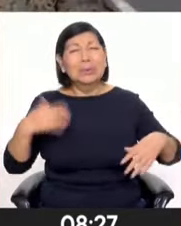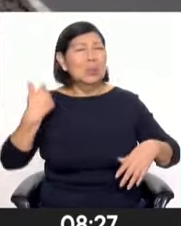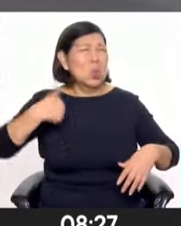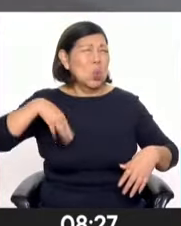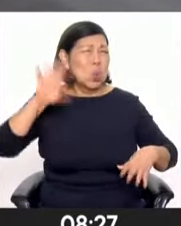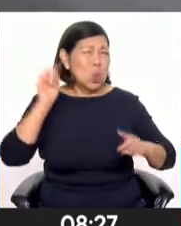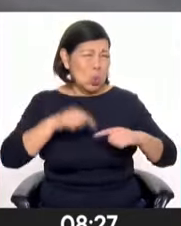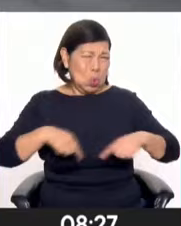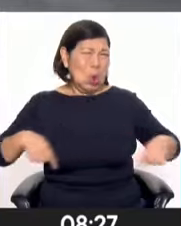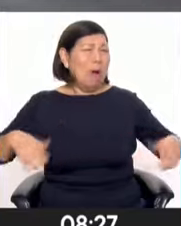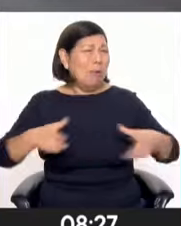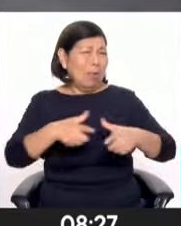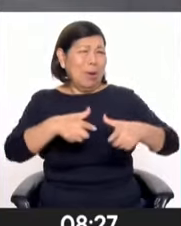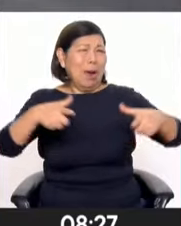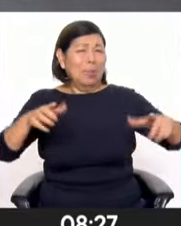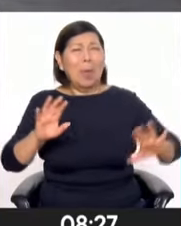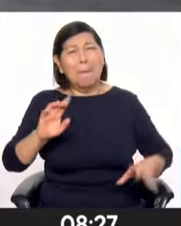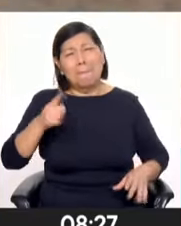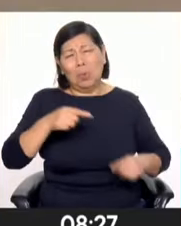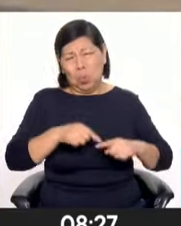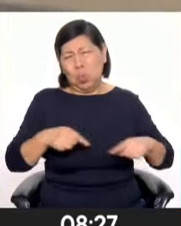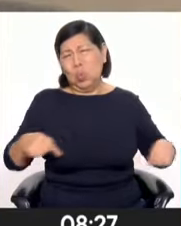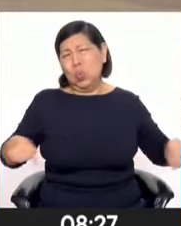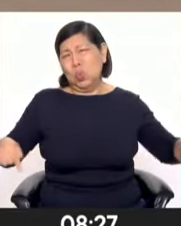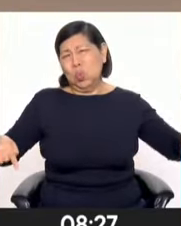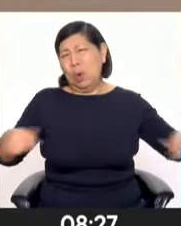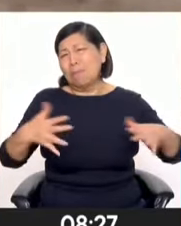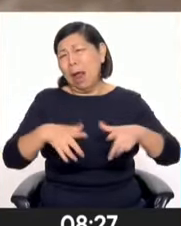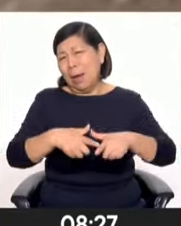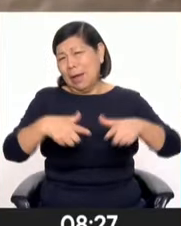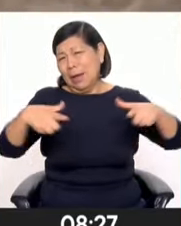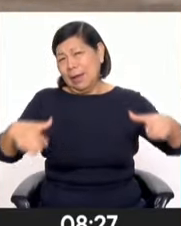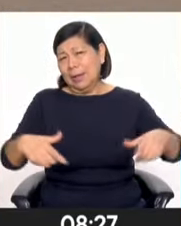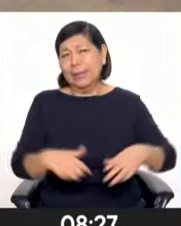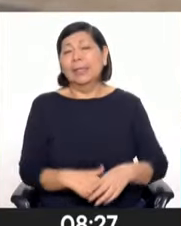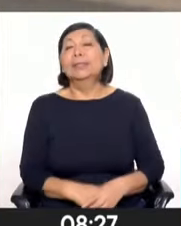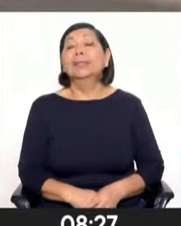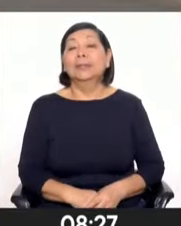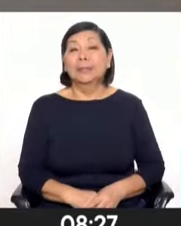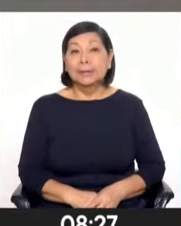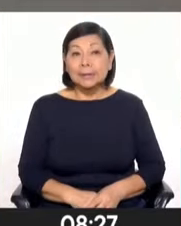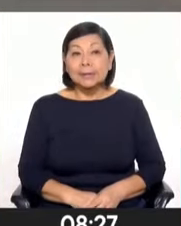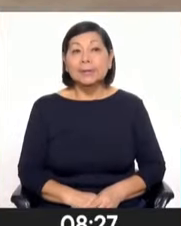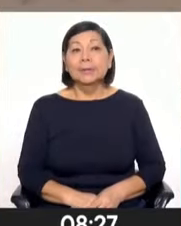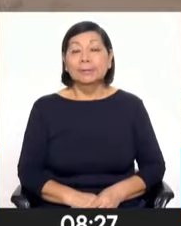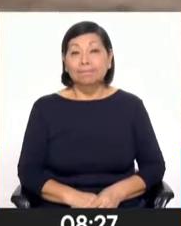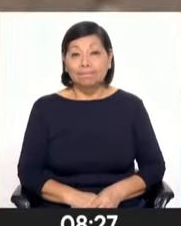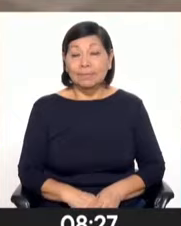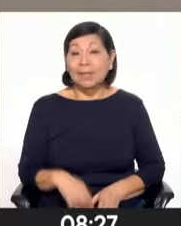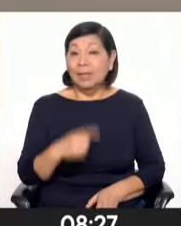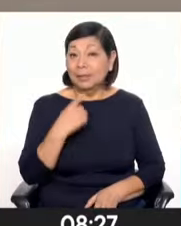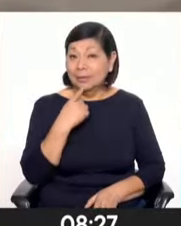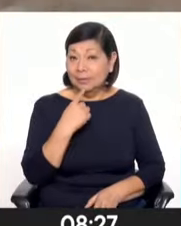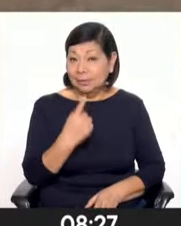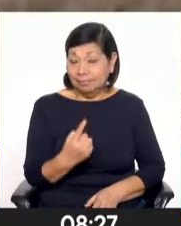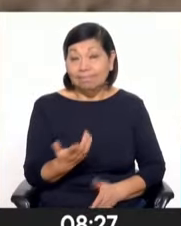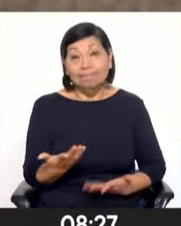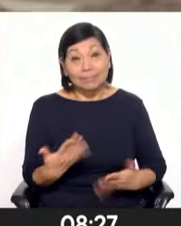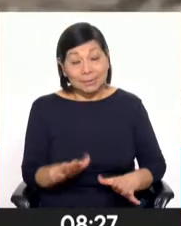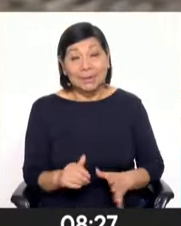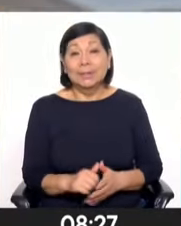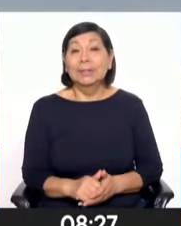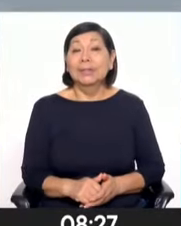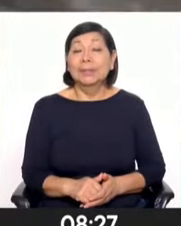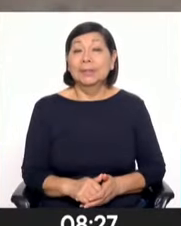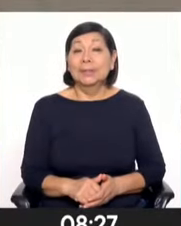Cientos, cientos. Cientos, miles de hectáreas. Miles. Ok. Miles de hectáreas. La exhortación, entonces, ya para